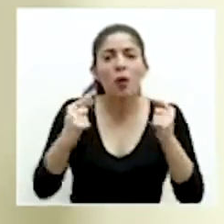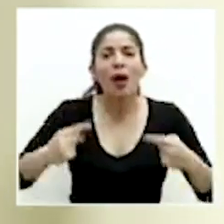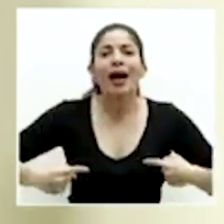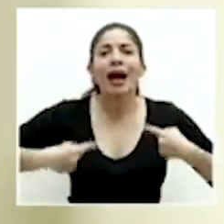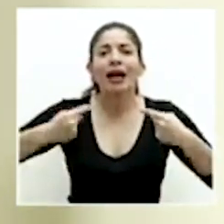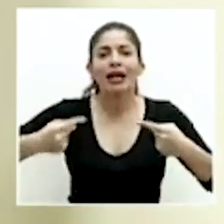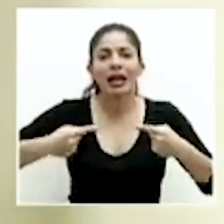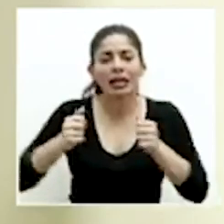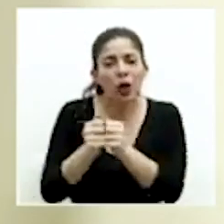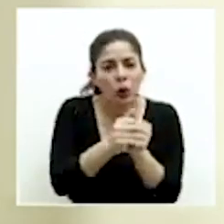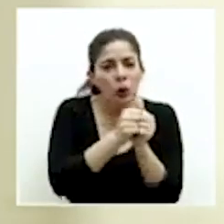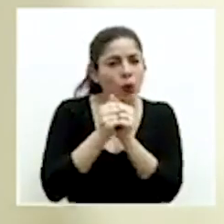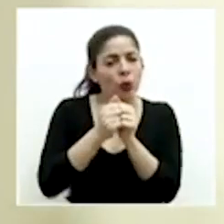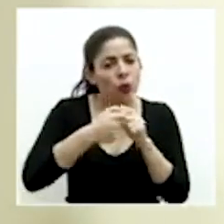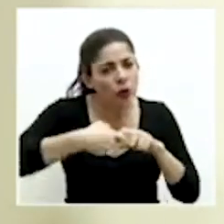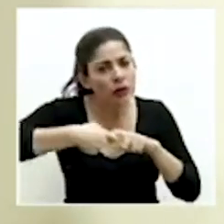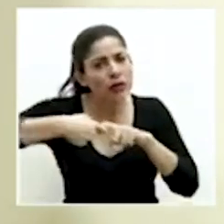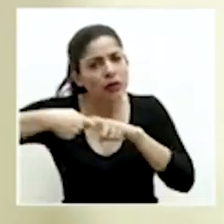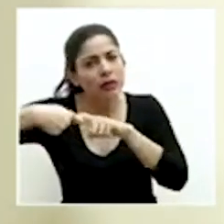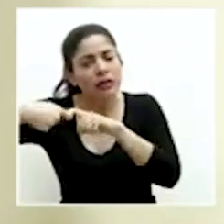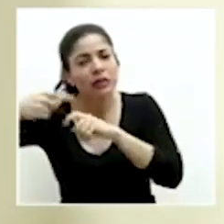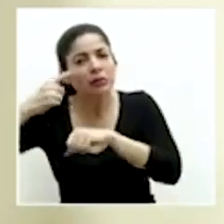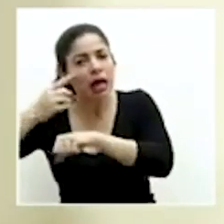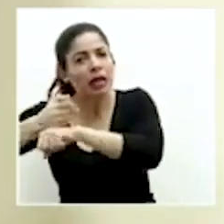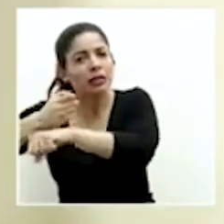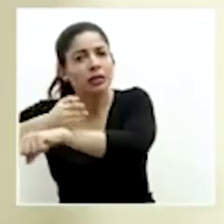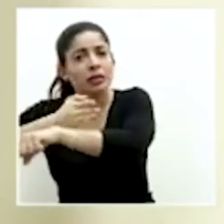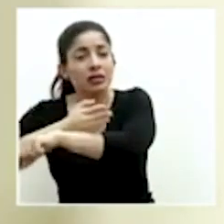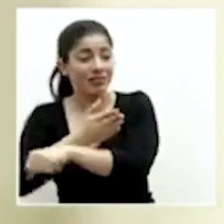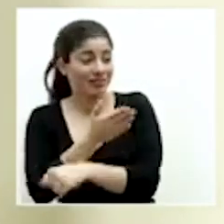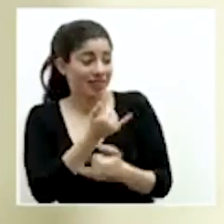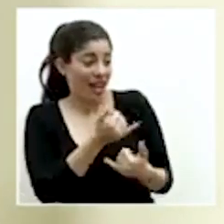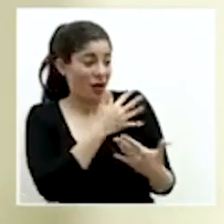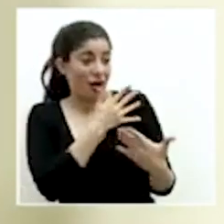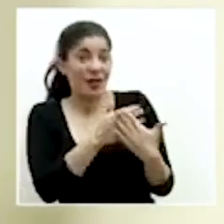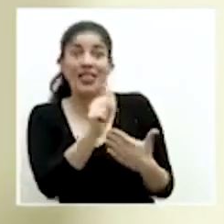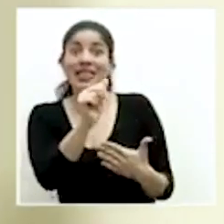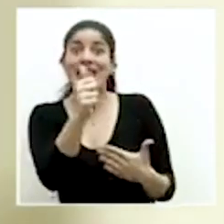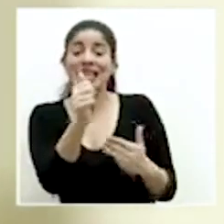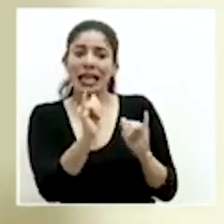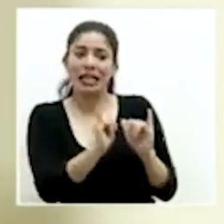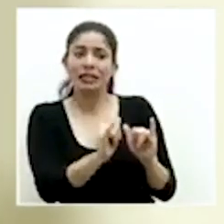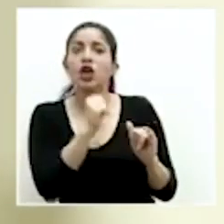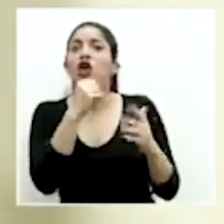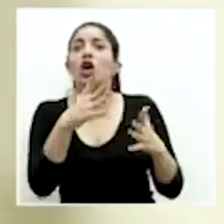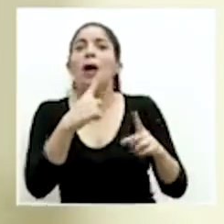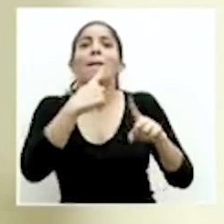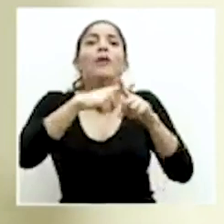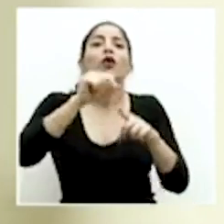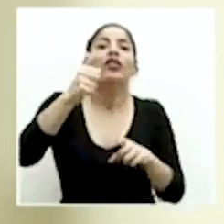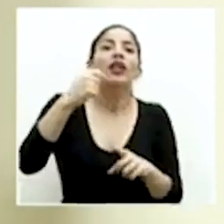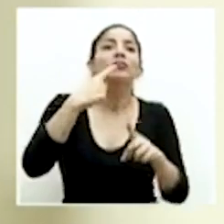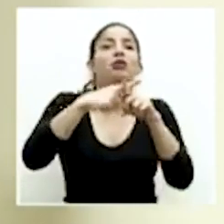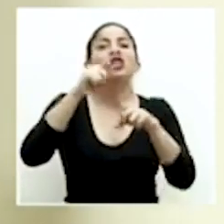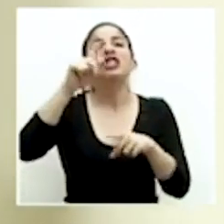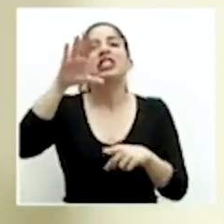juntos. Para que Costa Rica, esos 10 lamentables fallecimientos no sean multiplicados por 10 o por 100.